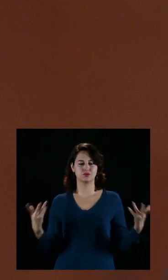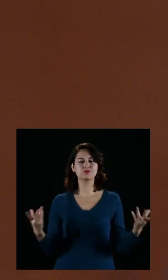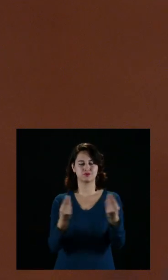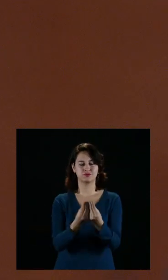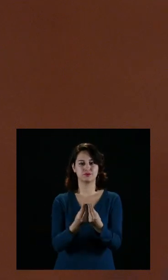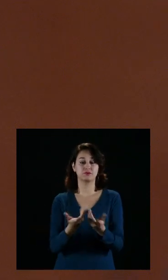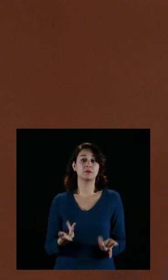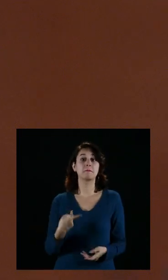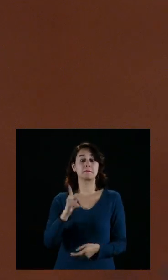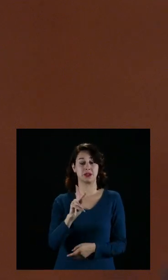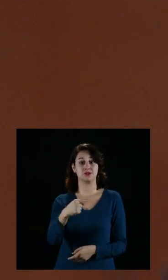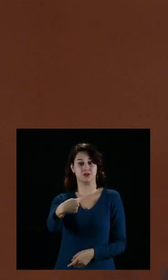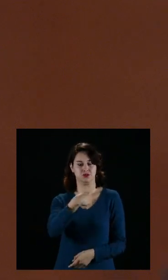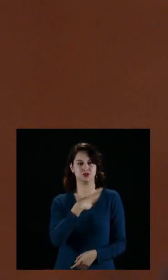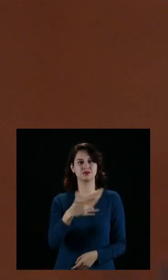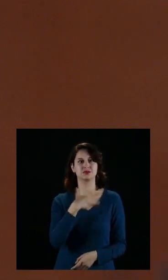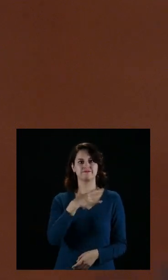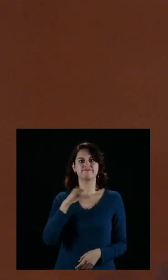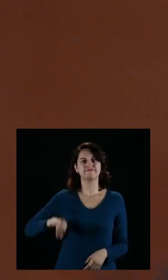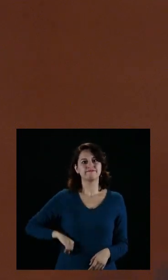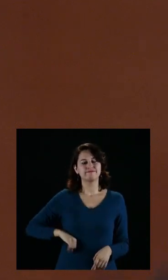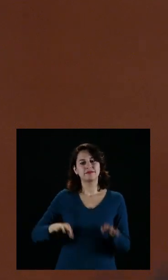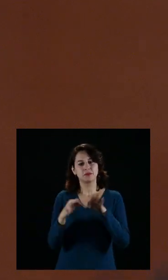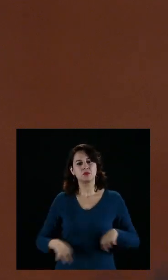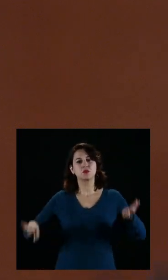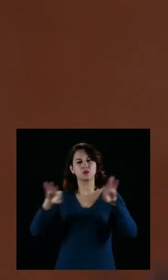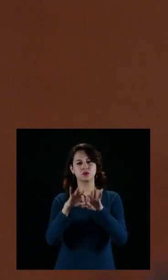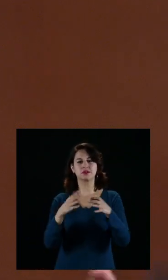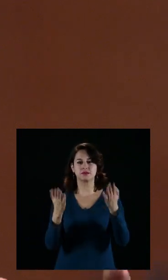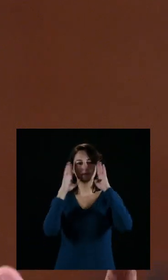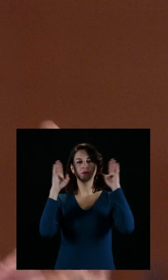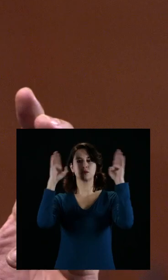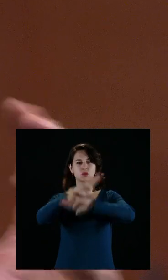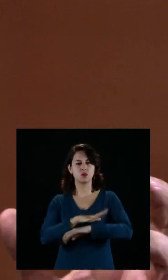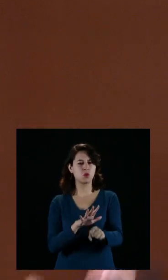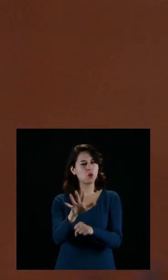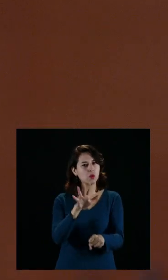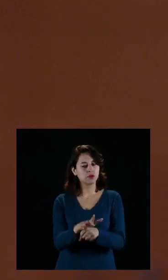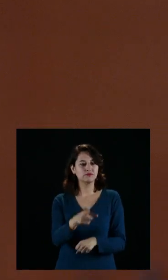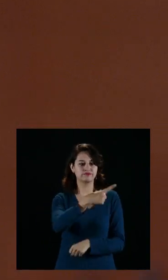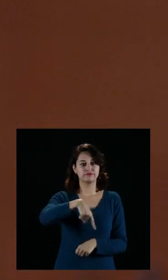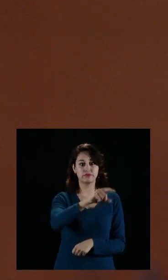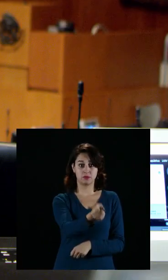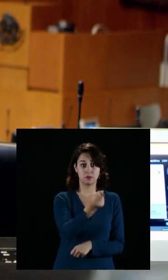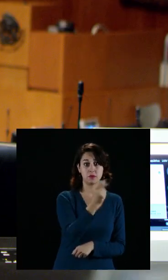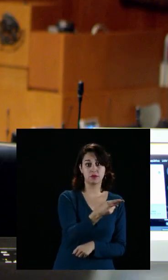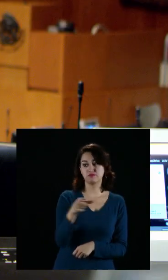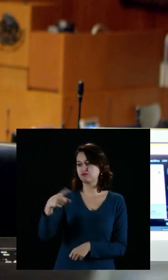¿Qué es Senado de la República? me importa es entre quienes tienen privilegios